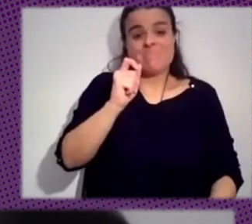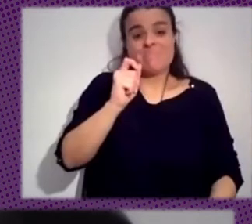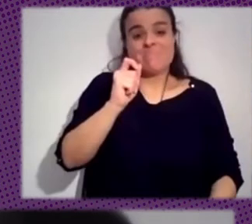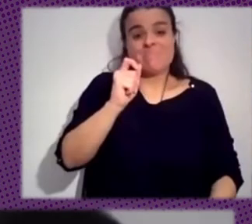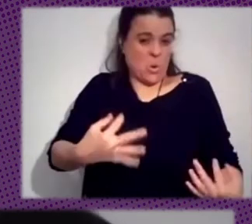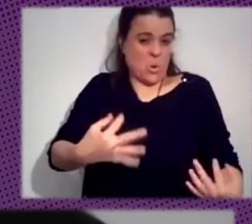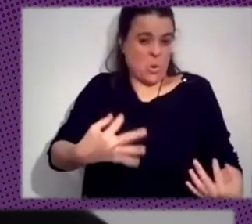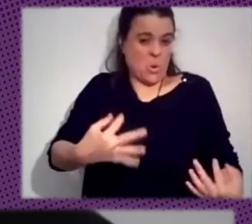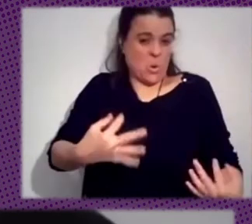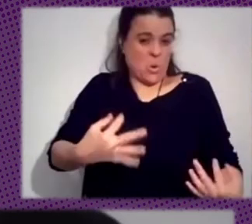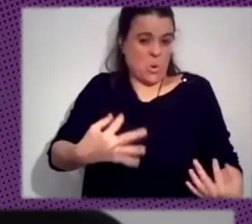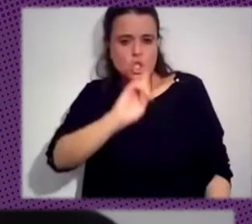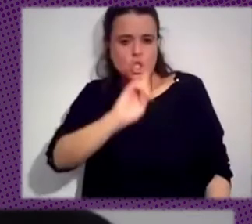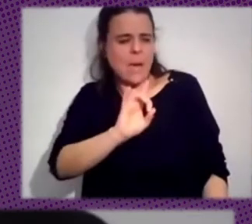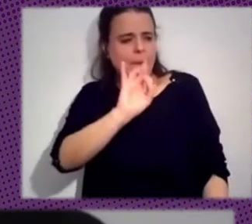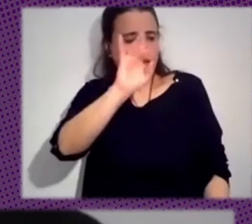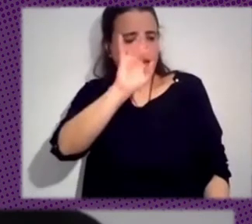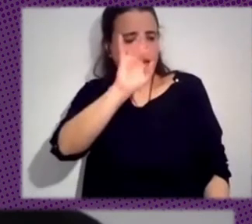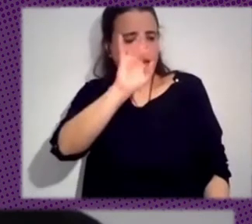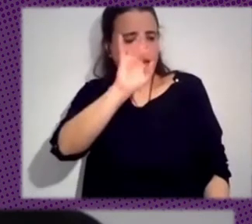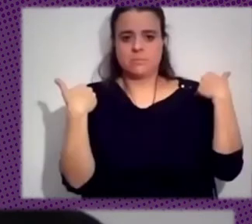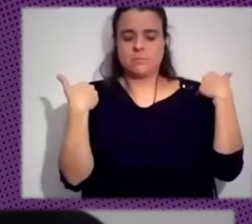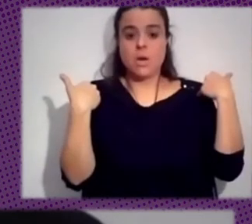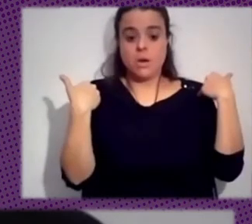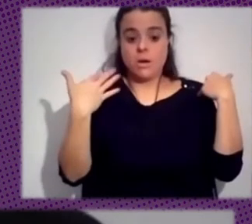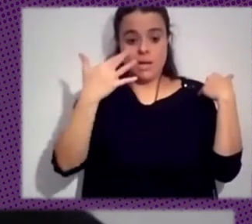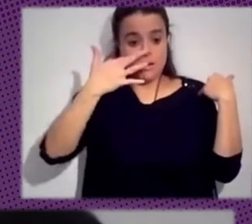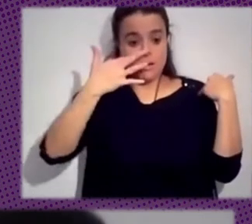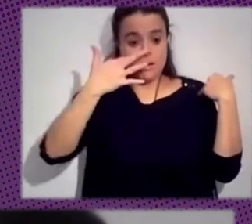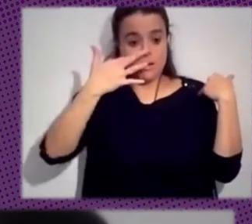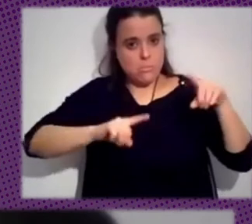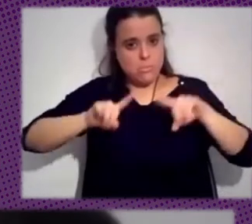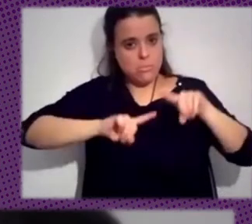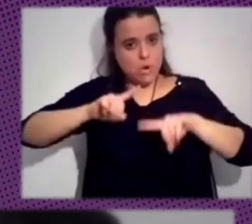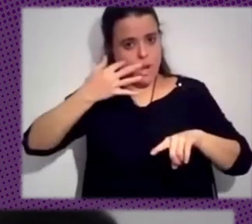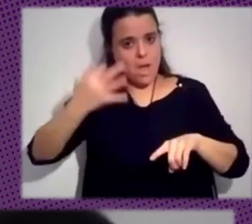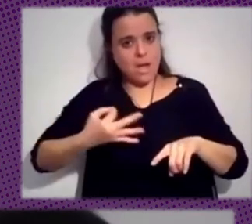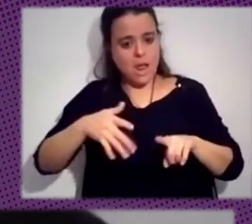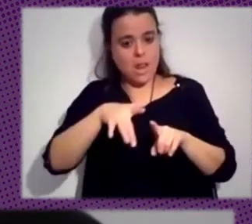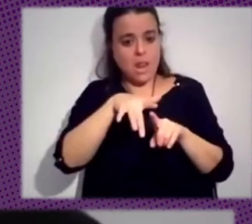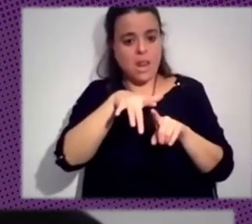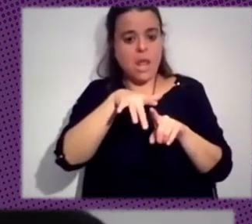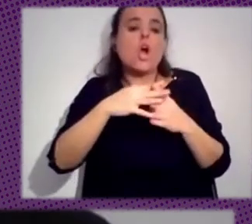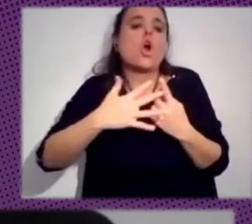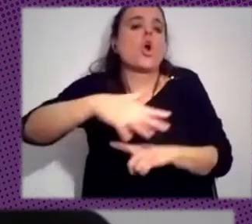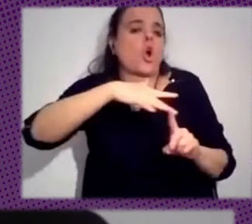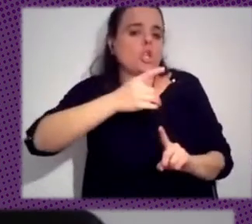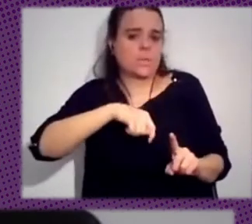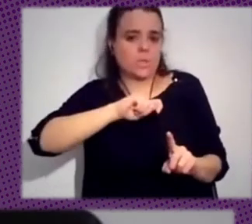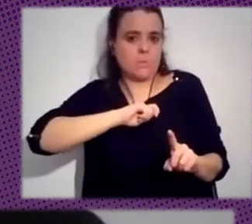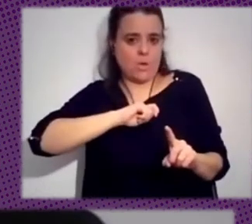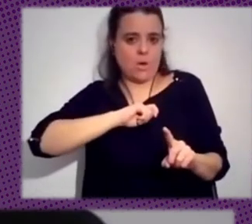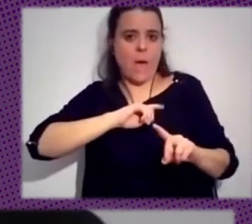sabe muy bien, ¿no? Si yo hablo solo contra el odio, pero es que realmente hay un problema real en el caso del contexto español, que, bueno, no decimos Vox